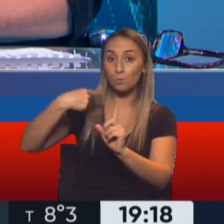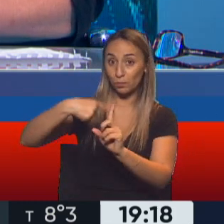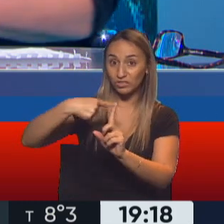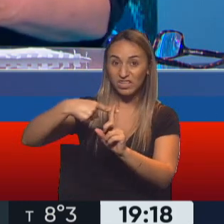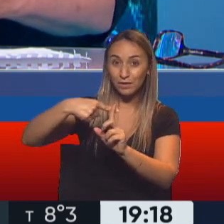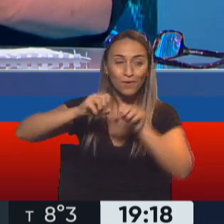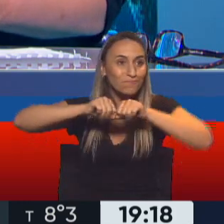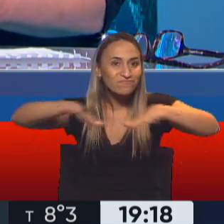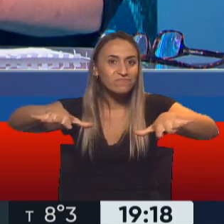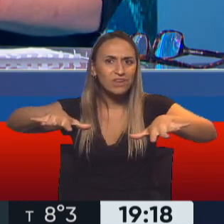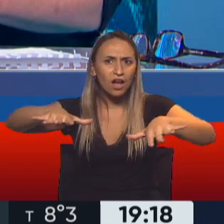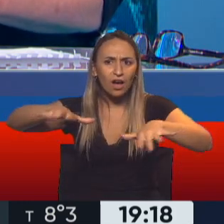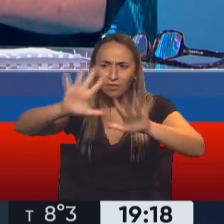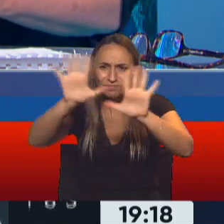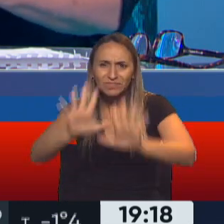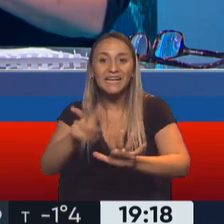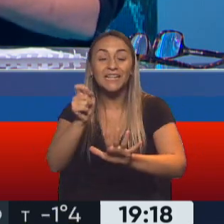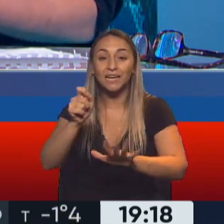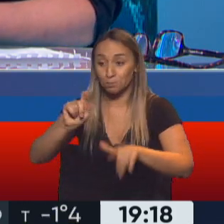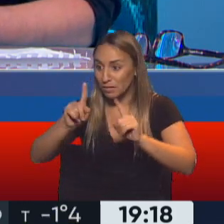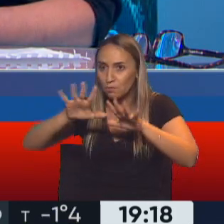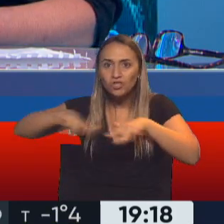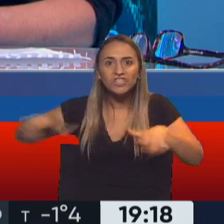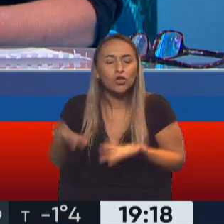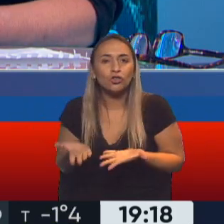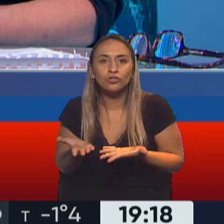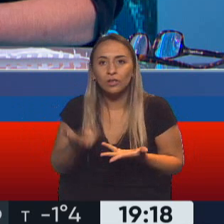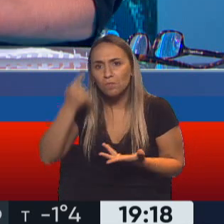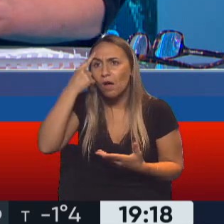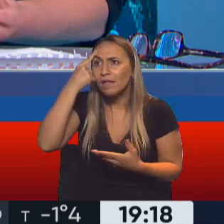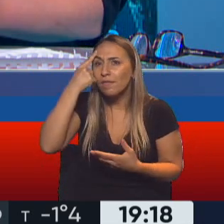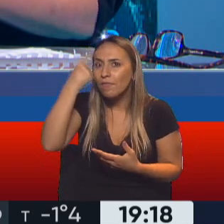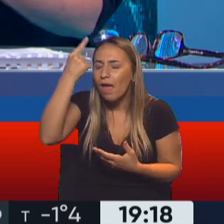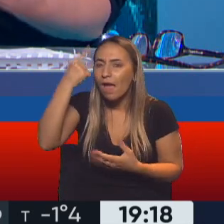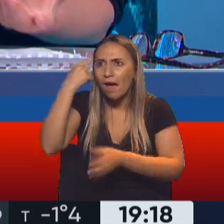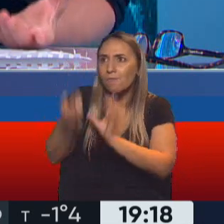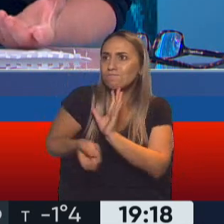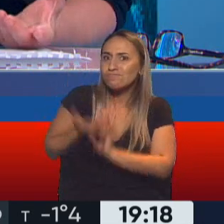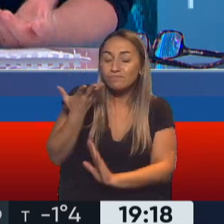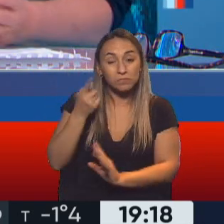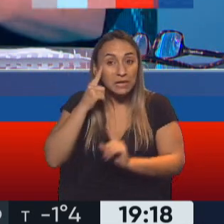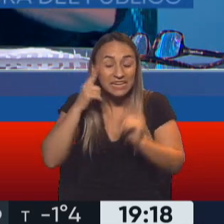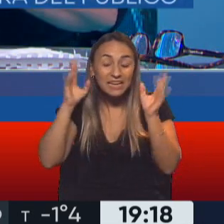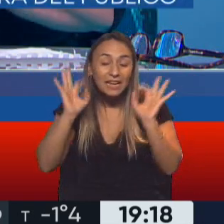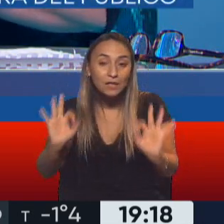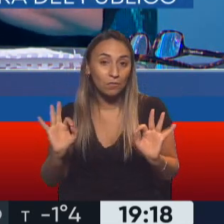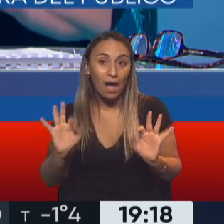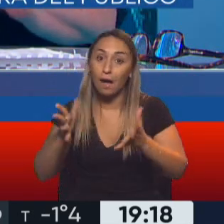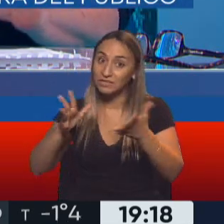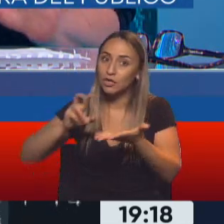chicos y chicas. A veces de una creatividad sorprendente, incluso noticias científicas.